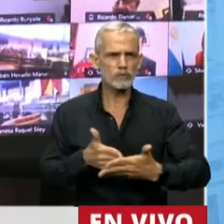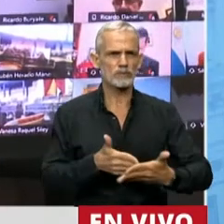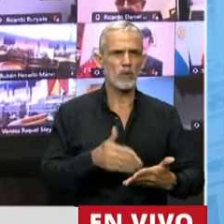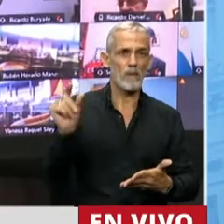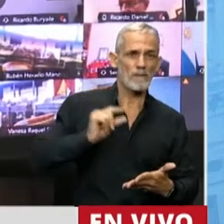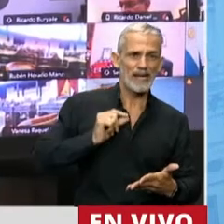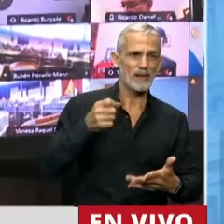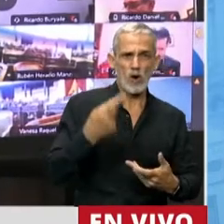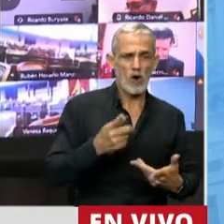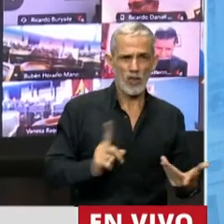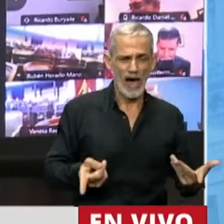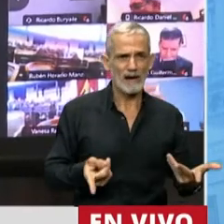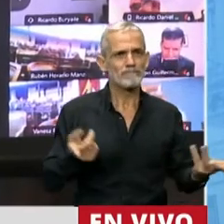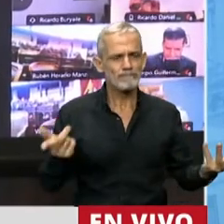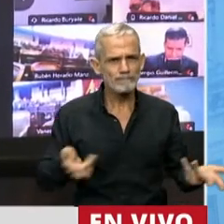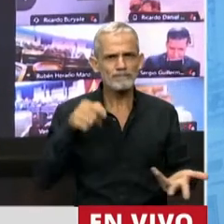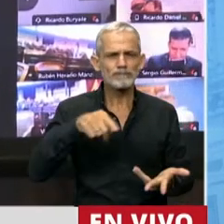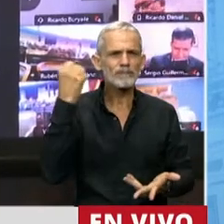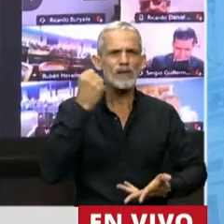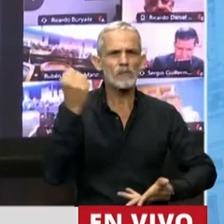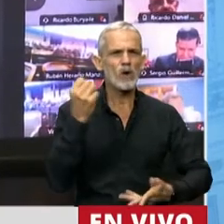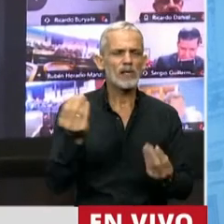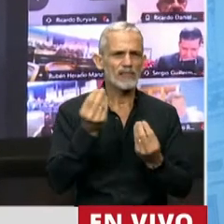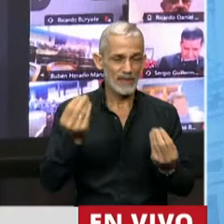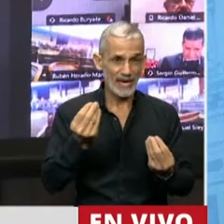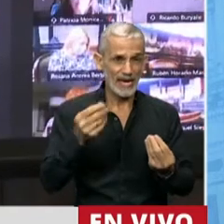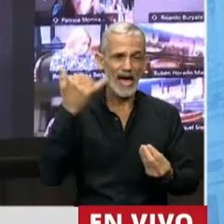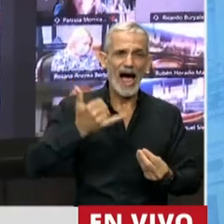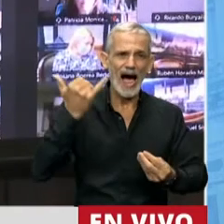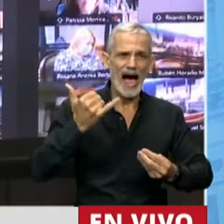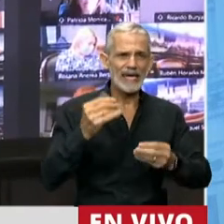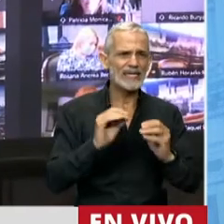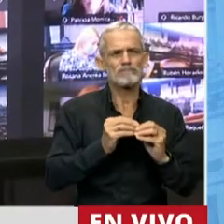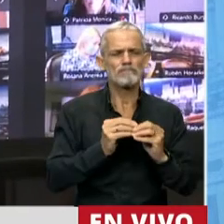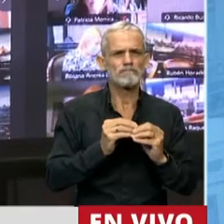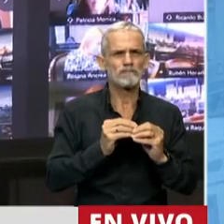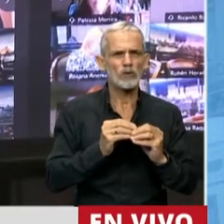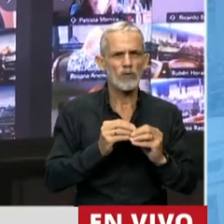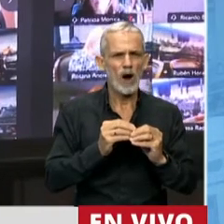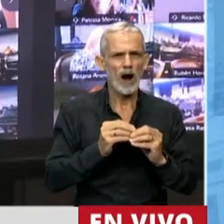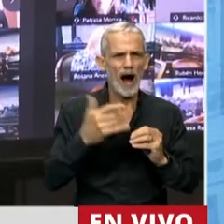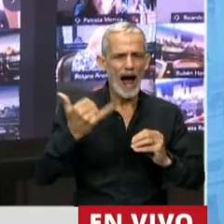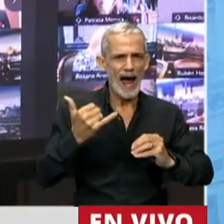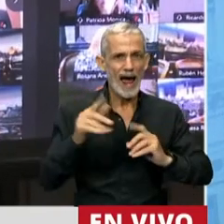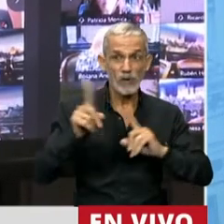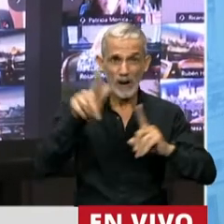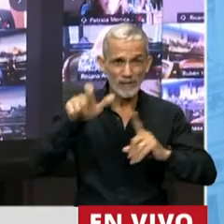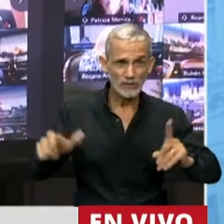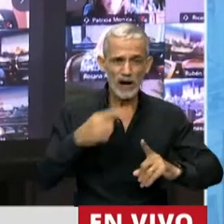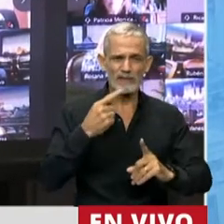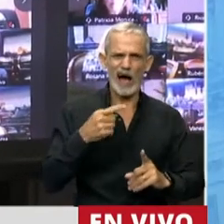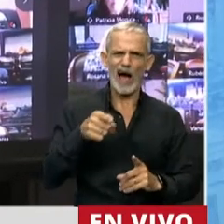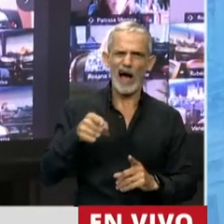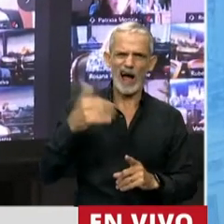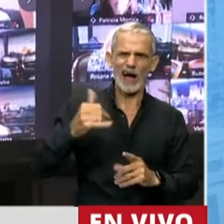obstaculizada. Pero acá quiero resaltar algunas cuestiones que aparecen en el radar de algunos que dicen acá se está